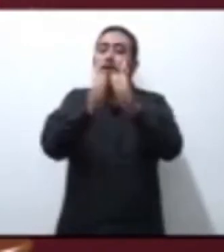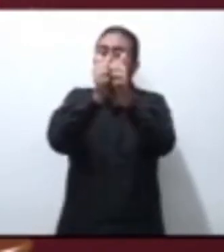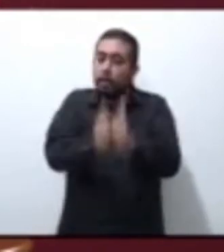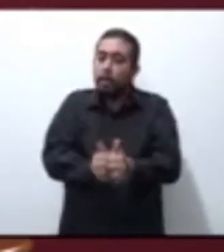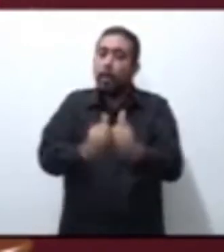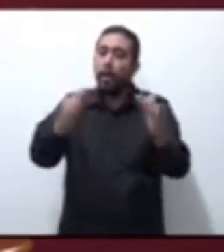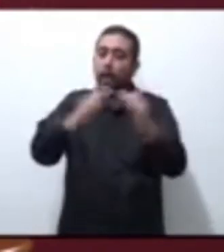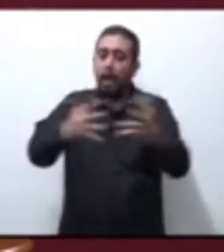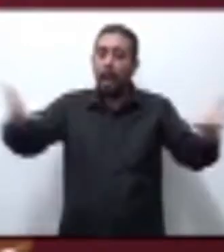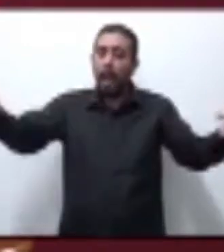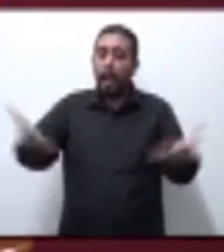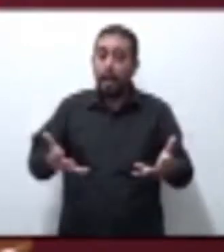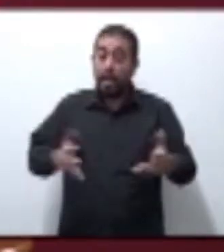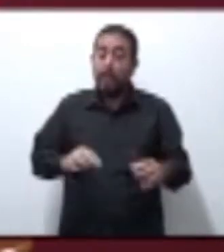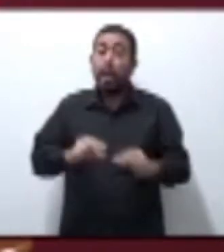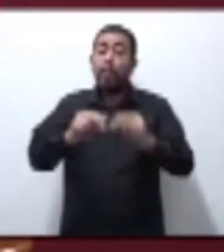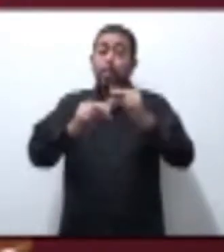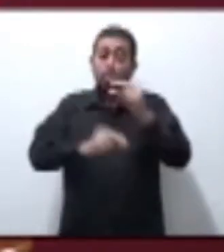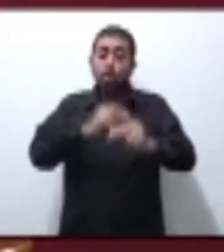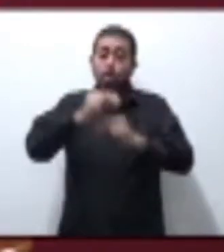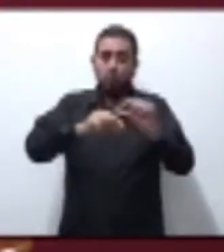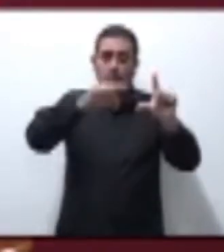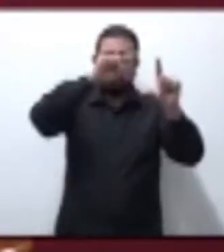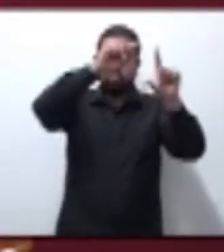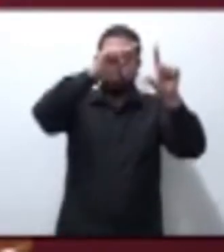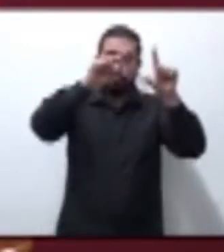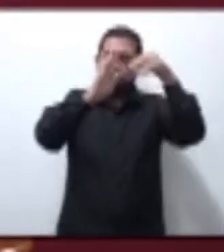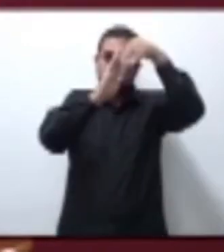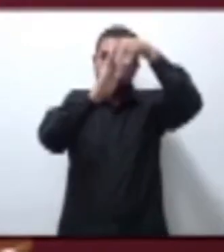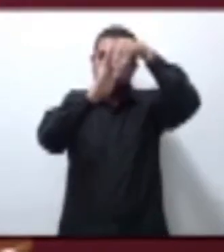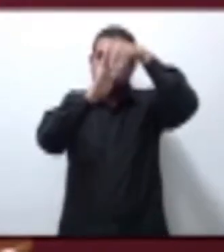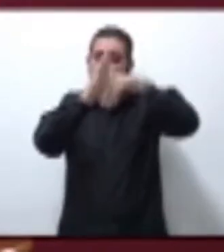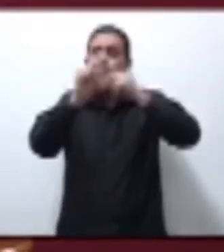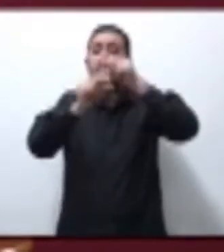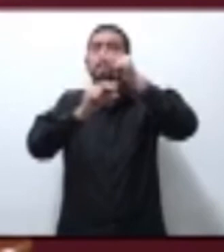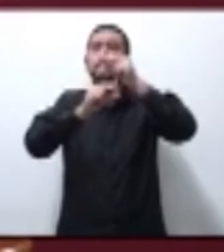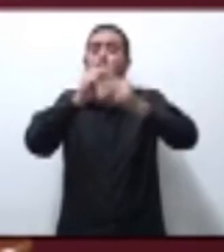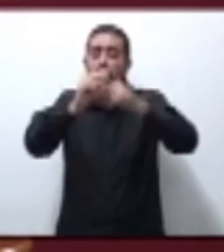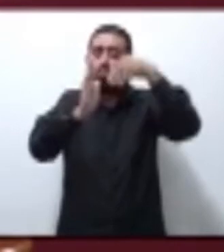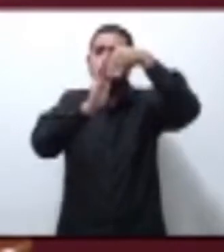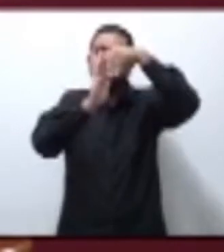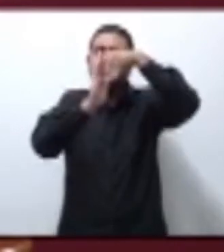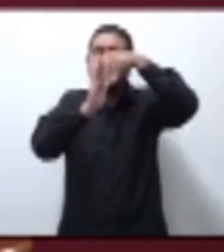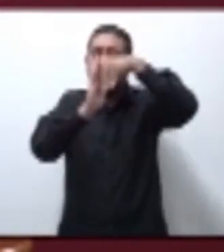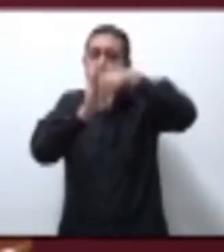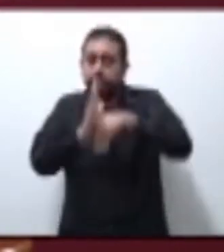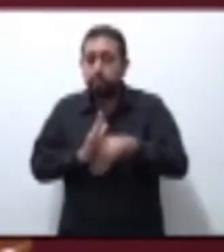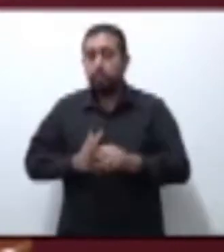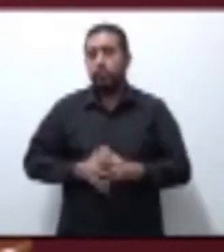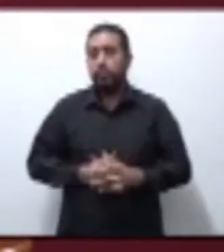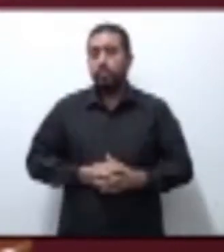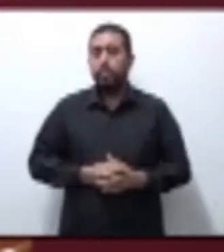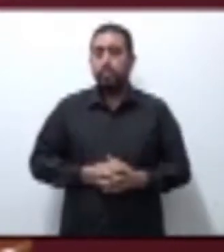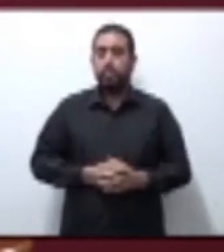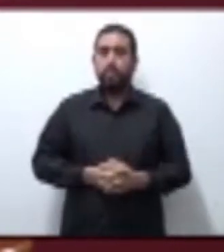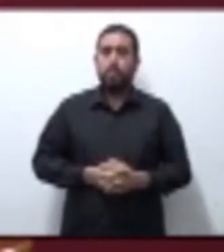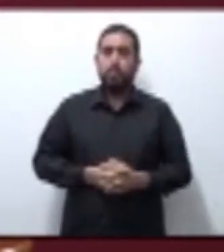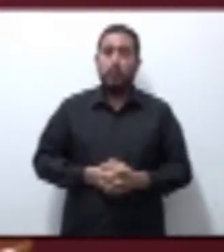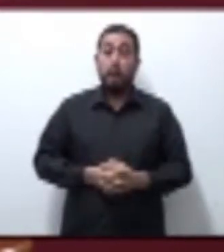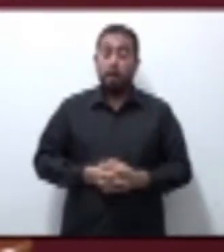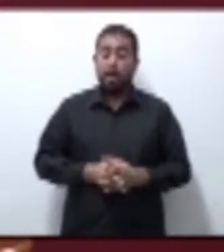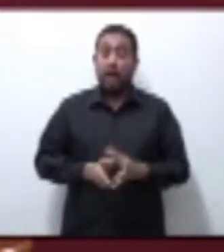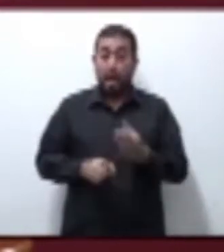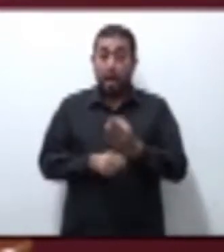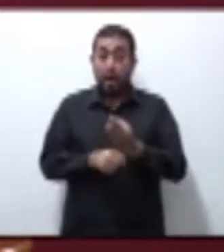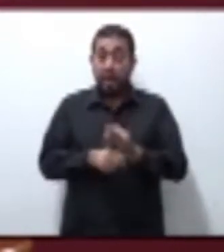que la curva se aplane y que la fase crítica